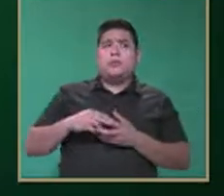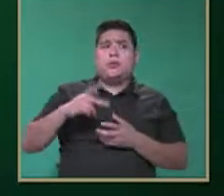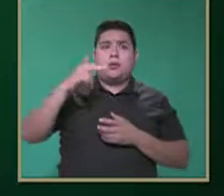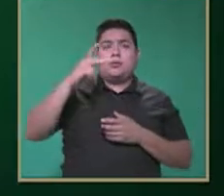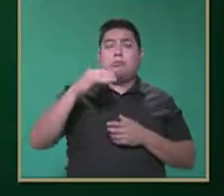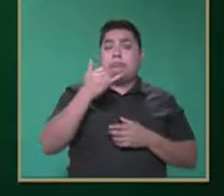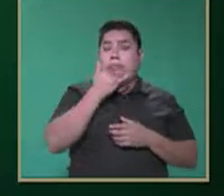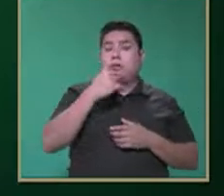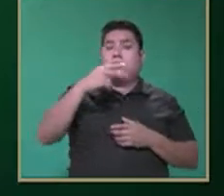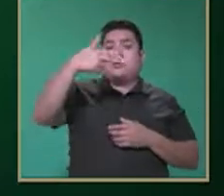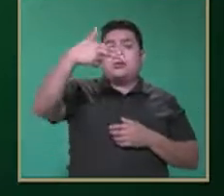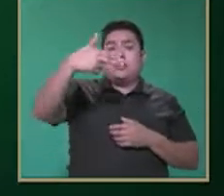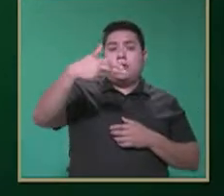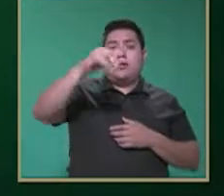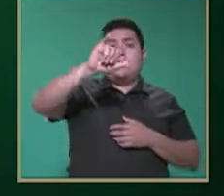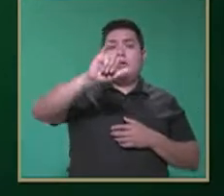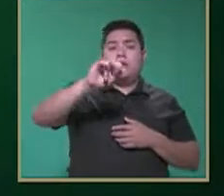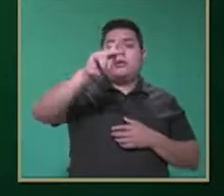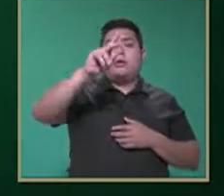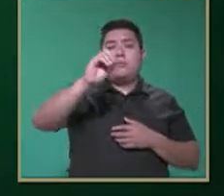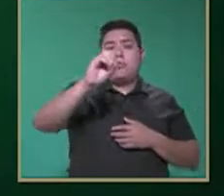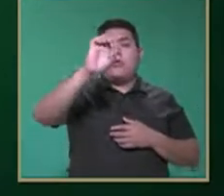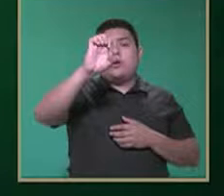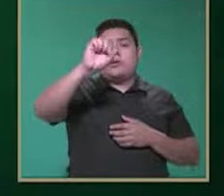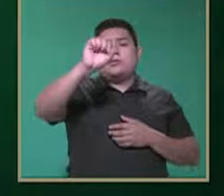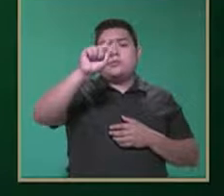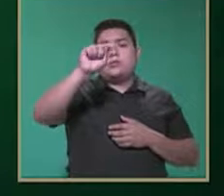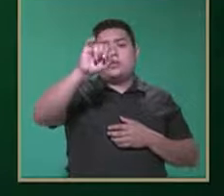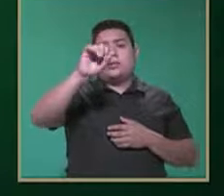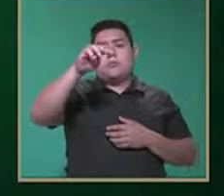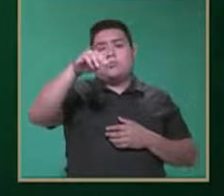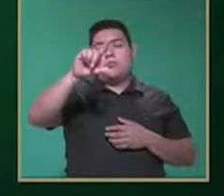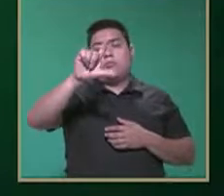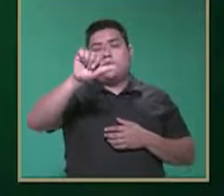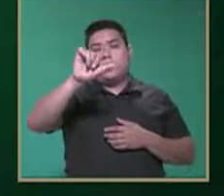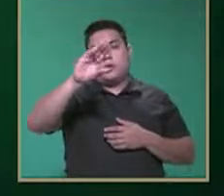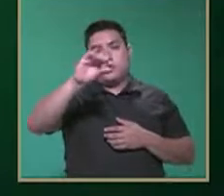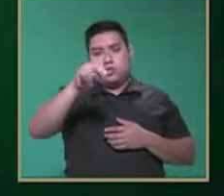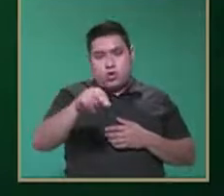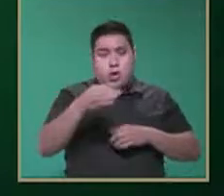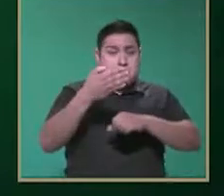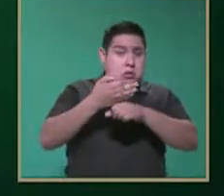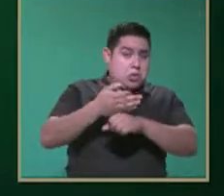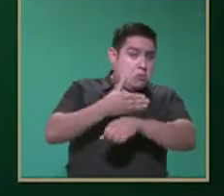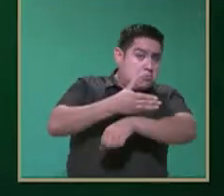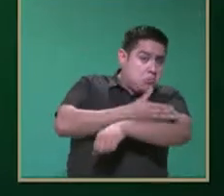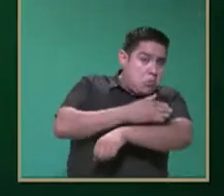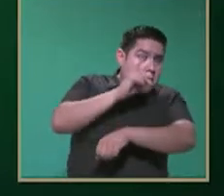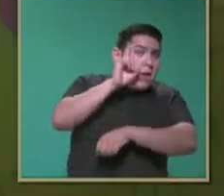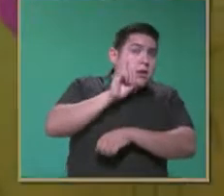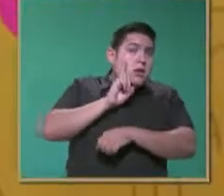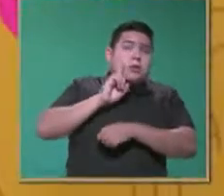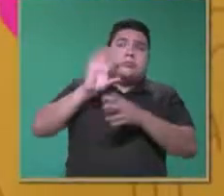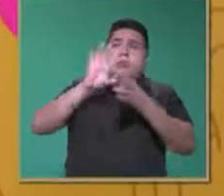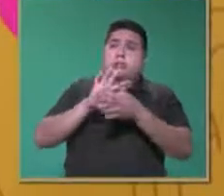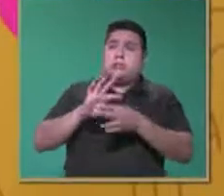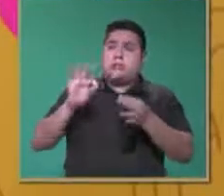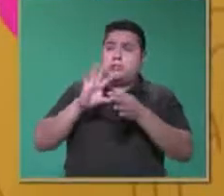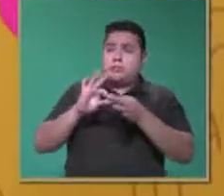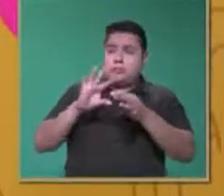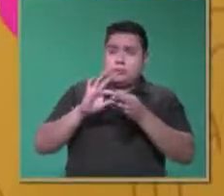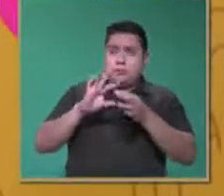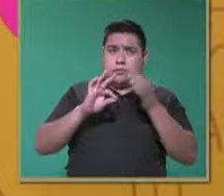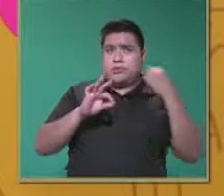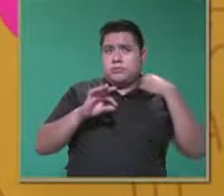hipoestimulación. Ahorita las compañeras les van a ir comentando cómo